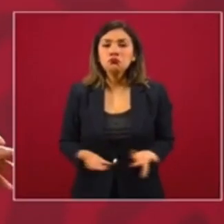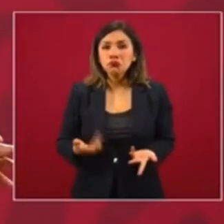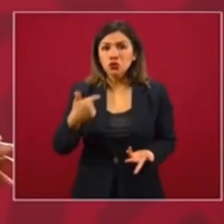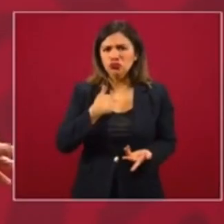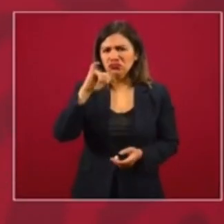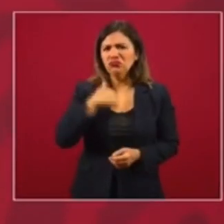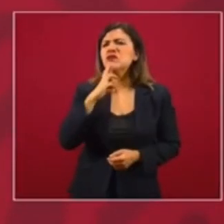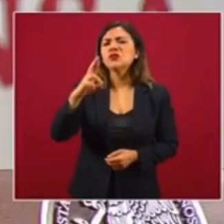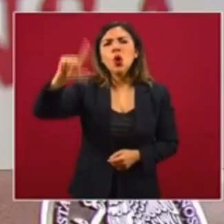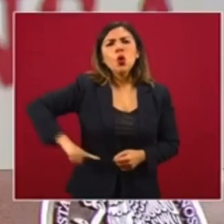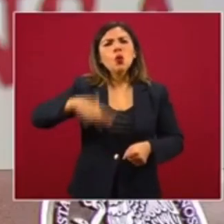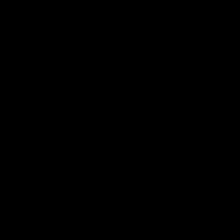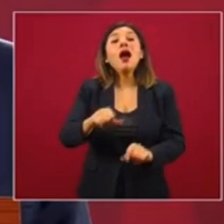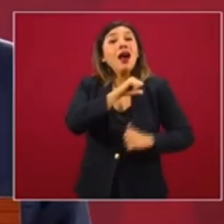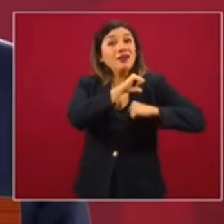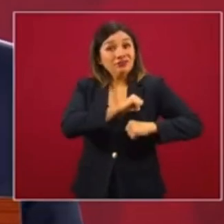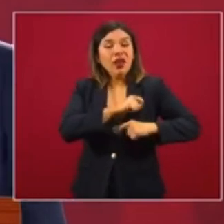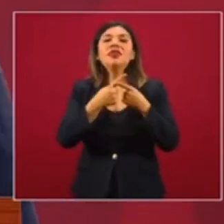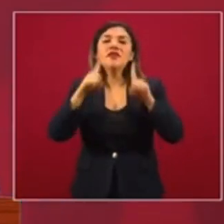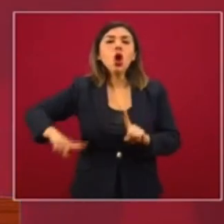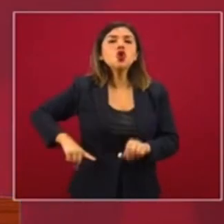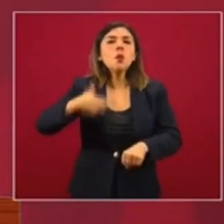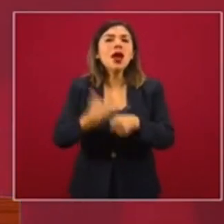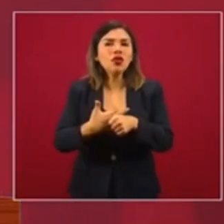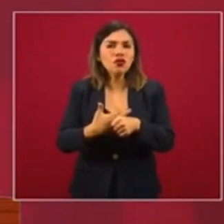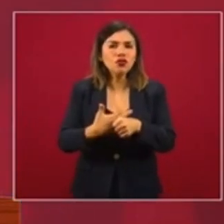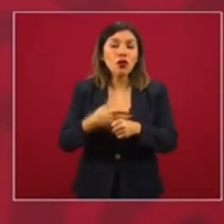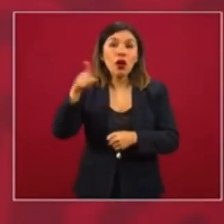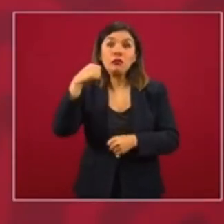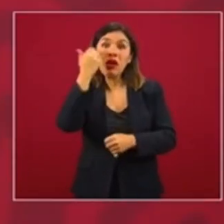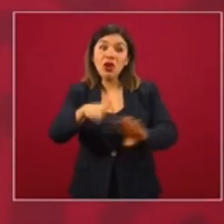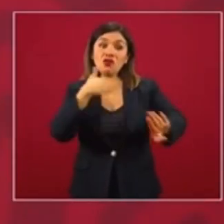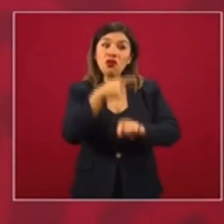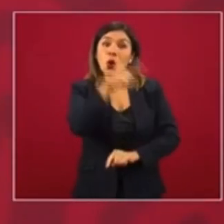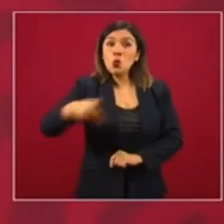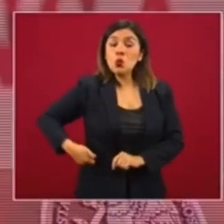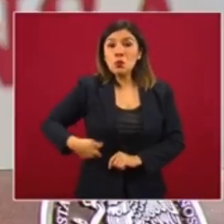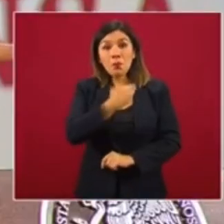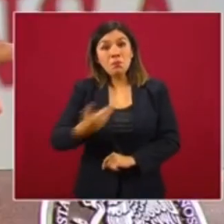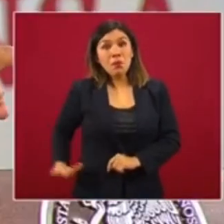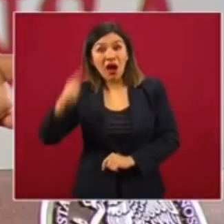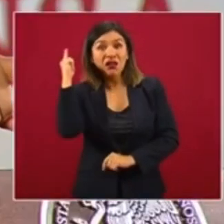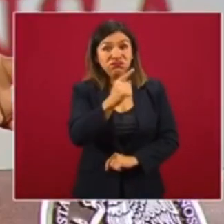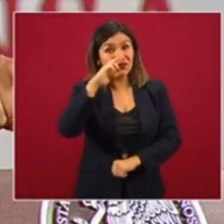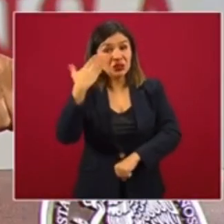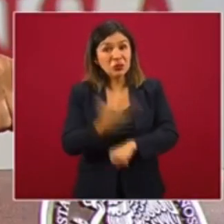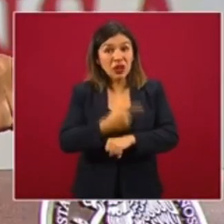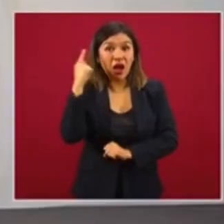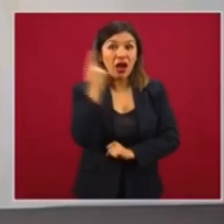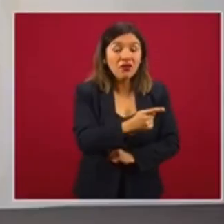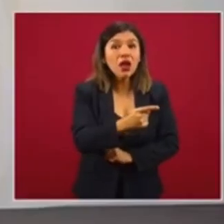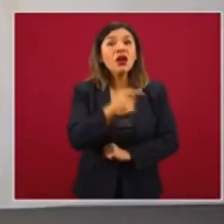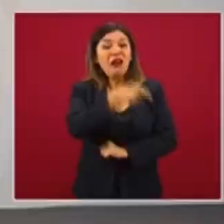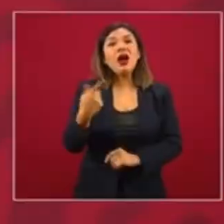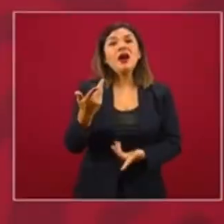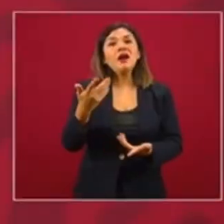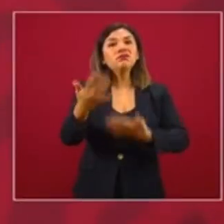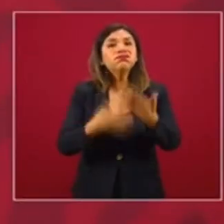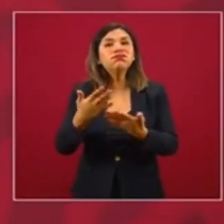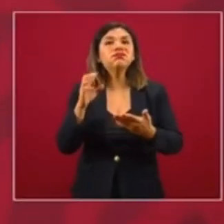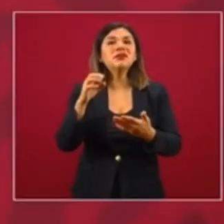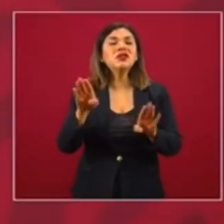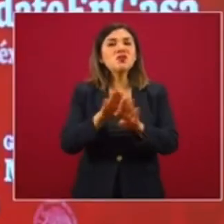Le contesté al gobernador de Jalisco, es un gobernador que le está la culpa al presidente de que está promoviendo